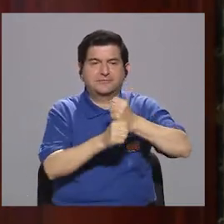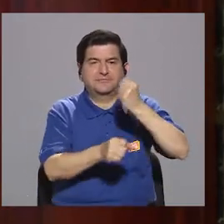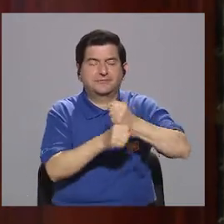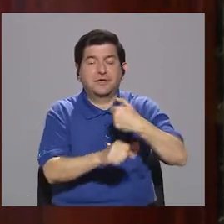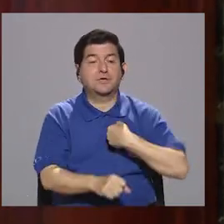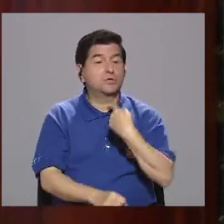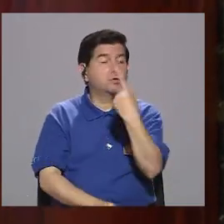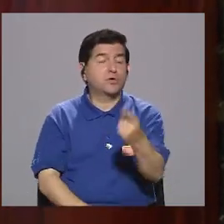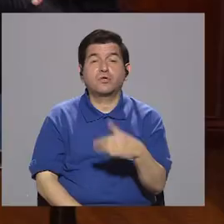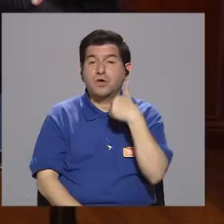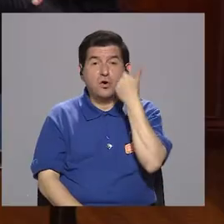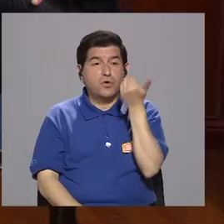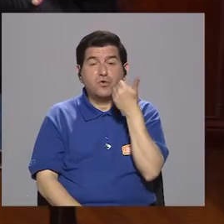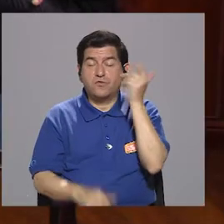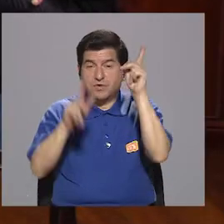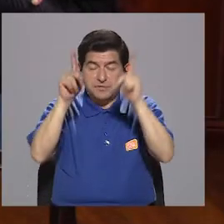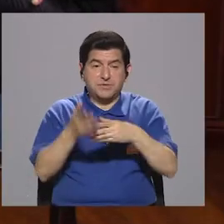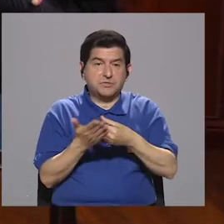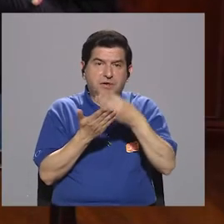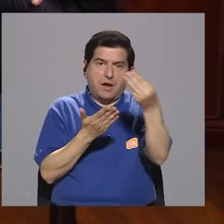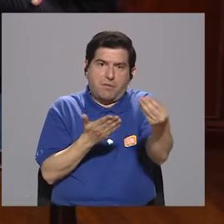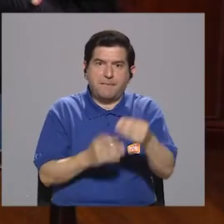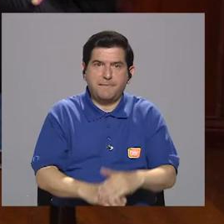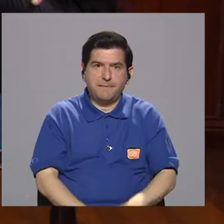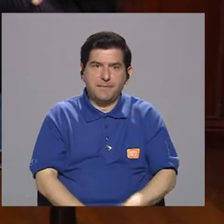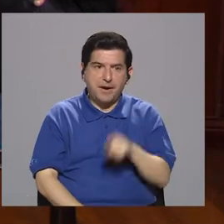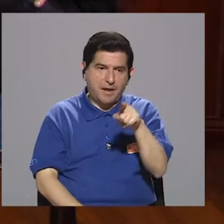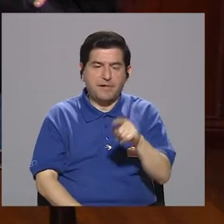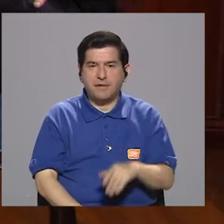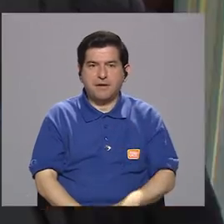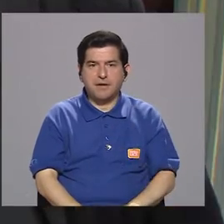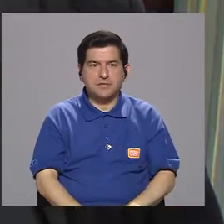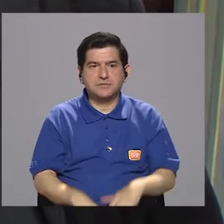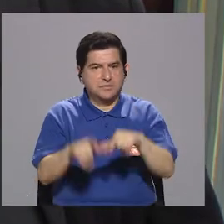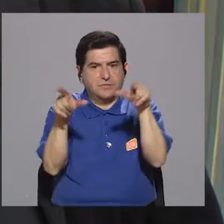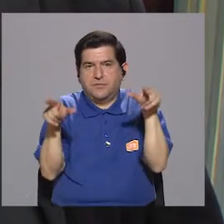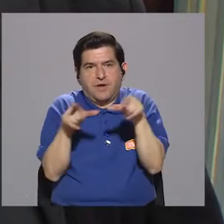pasos. Lo digo porque no es fácil para cualquier ciudadano comprar un comportamiento de esos.